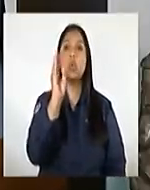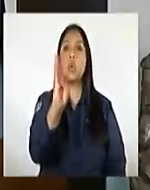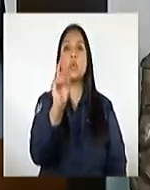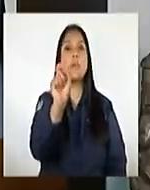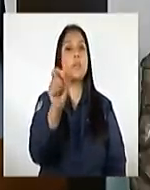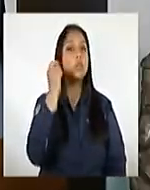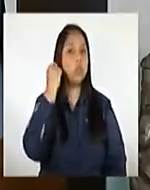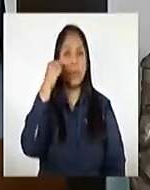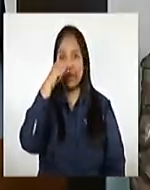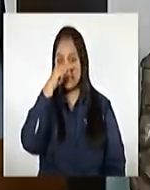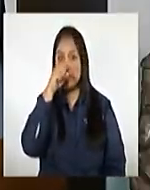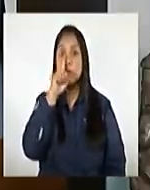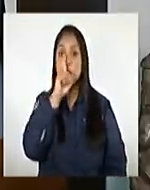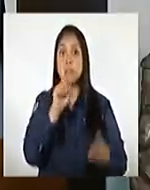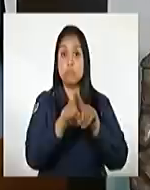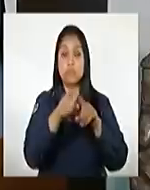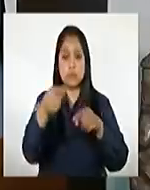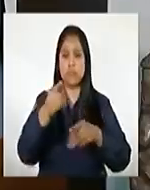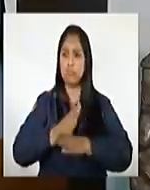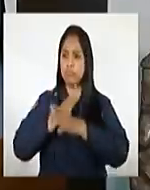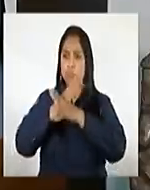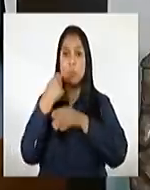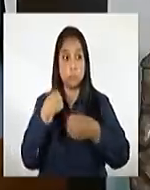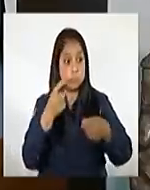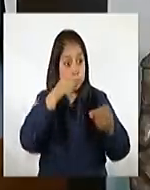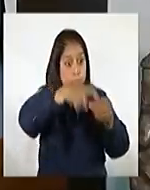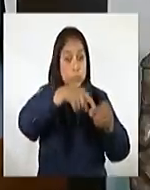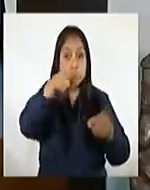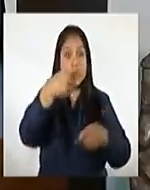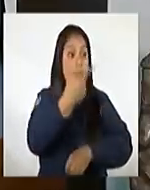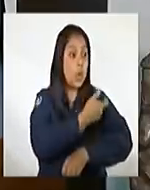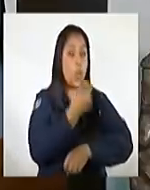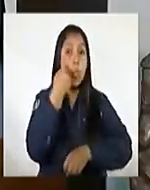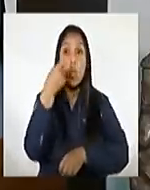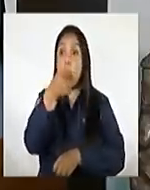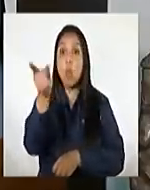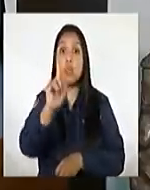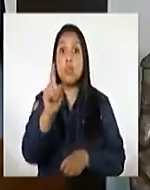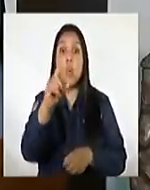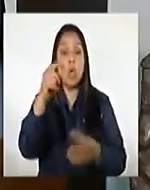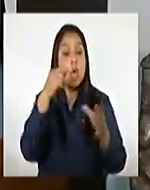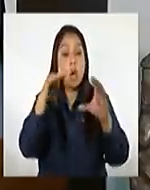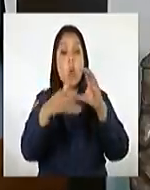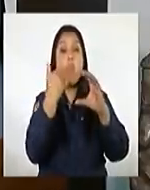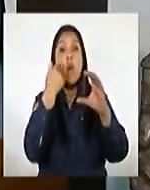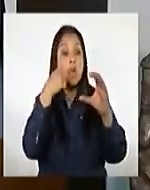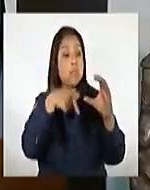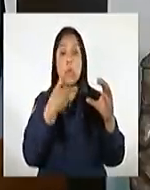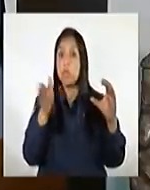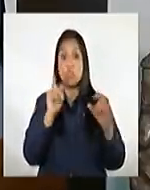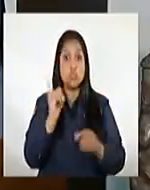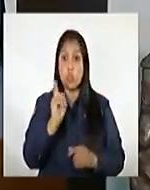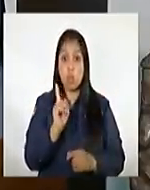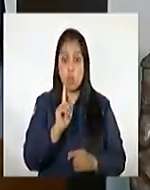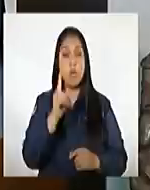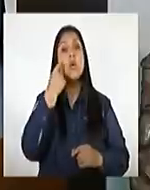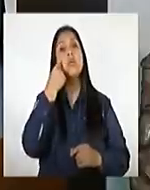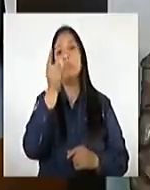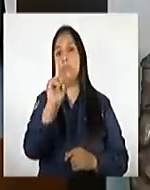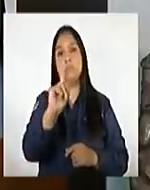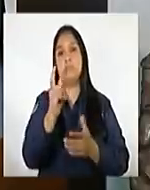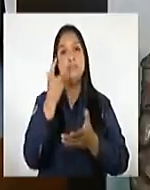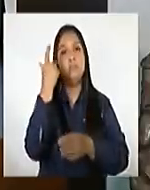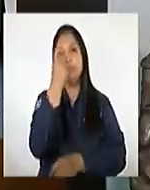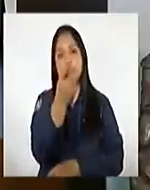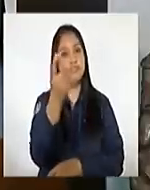que para garantizar la atención y el orden en los centros de vacunación no se vacunará a quienes no tengan registro previo y no hayan recibido su